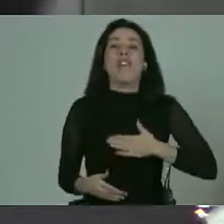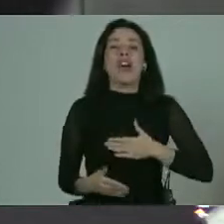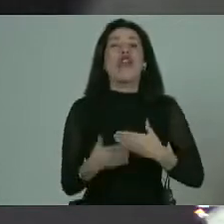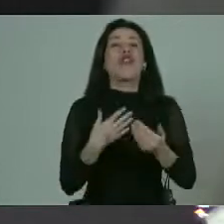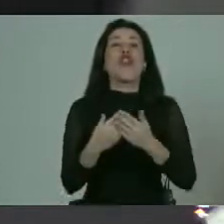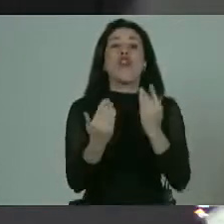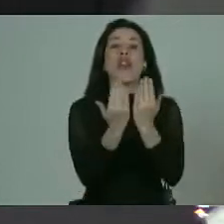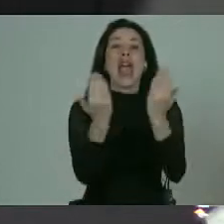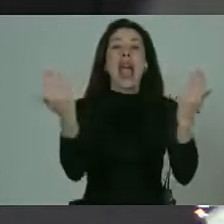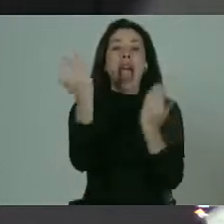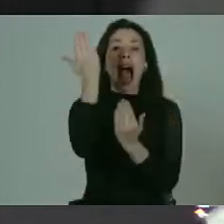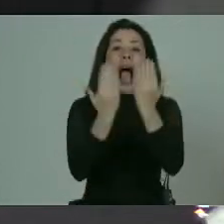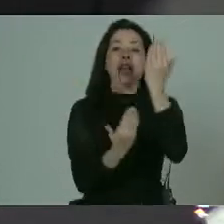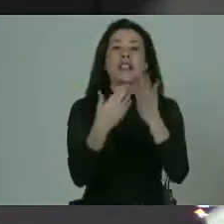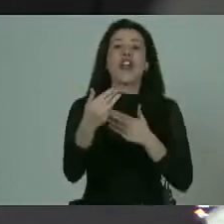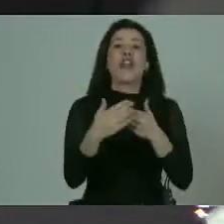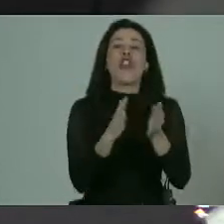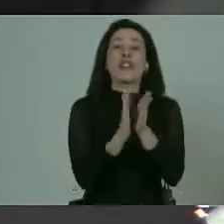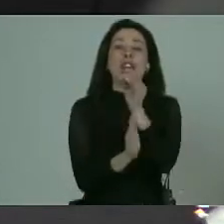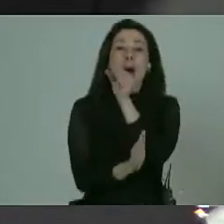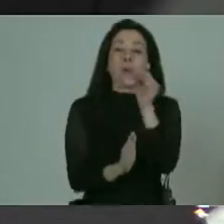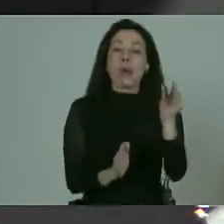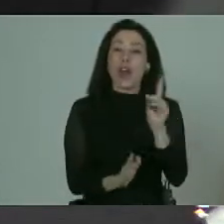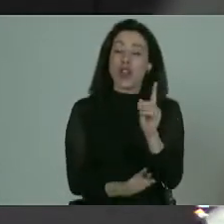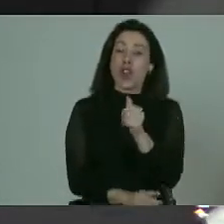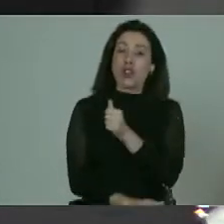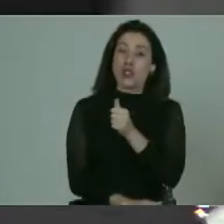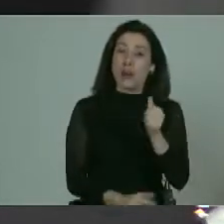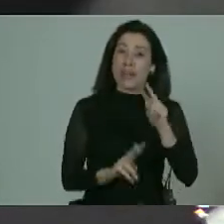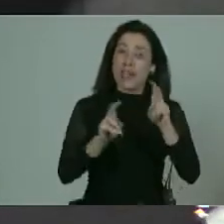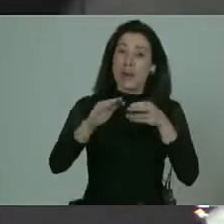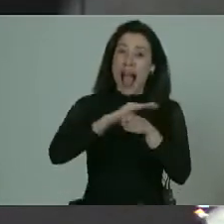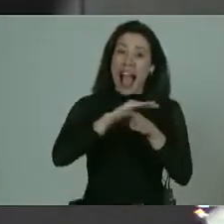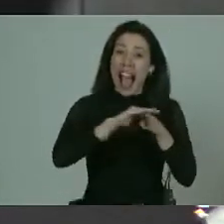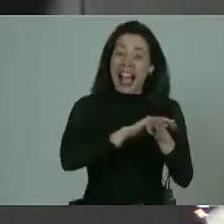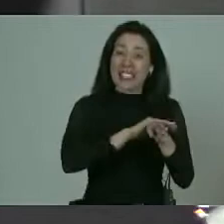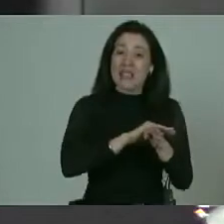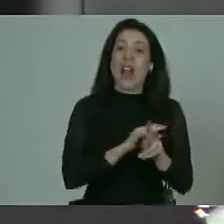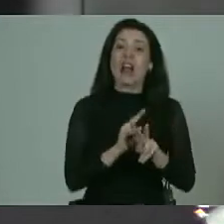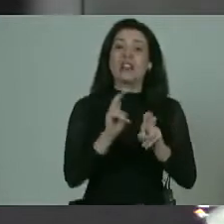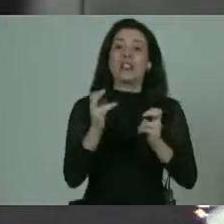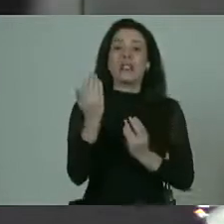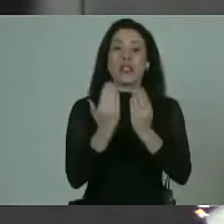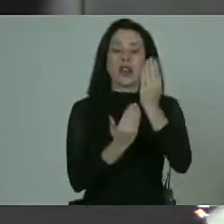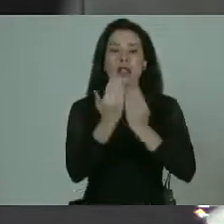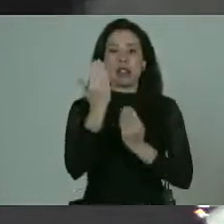ascensores dónde está la biblioteca la accesibilidad no tiene solamente que ver con las rampas y con los ascensores